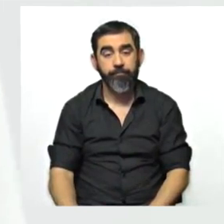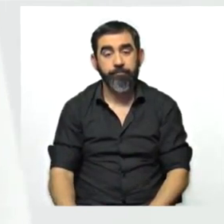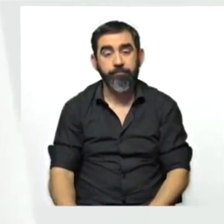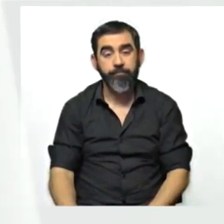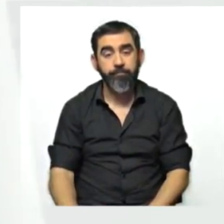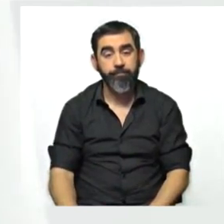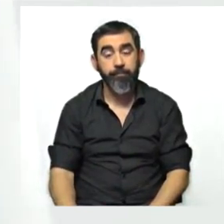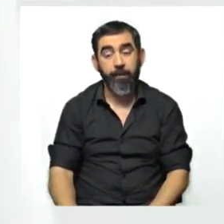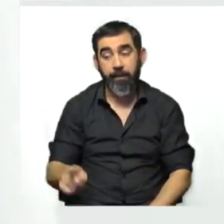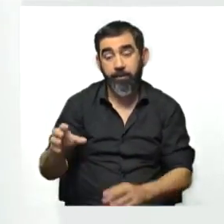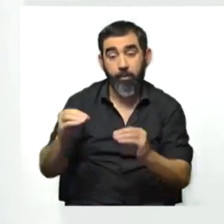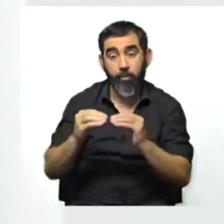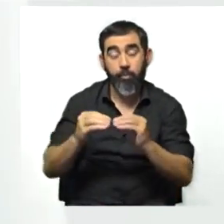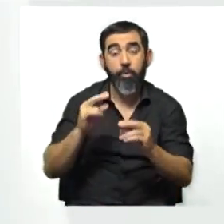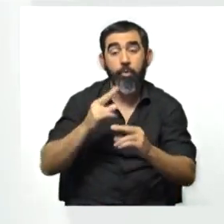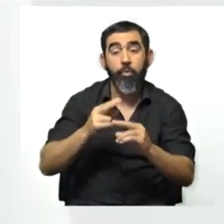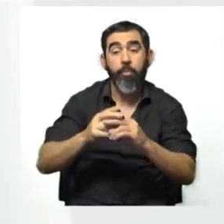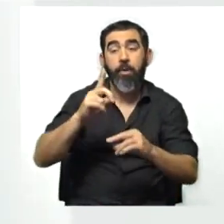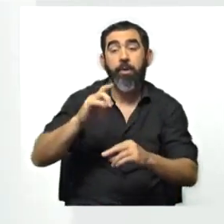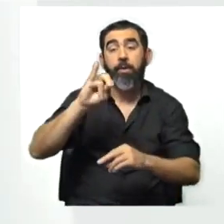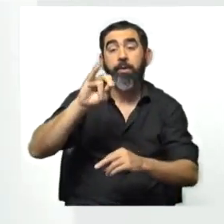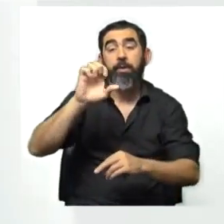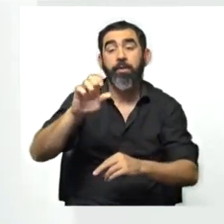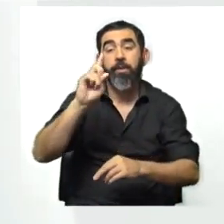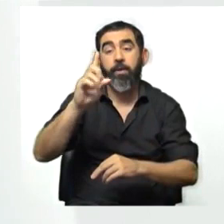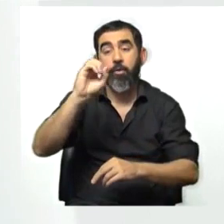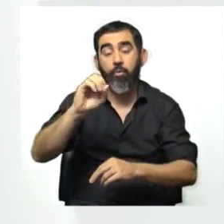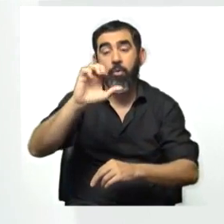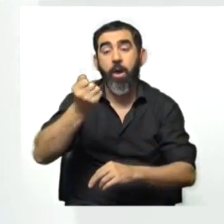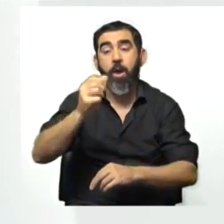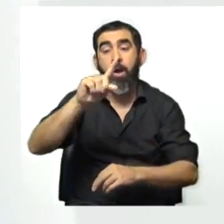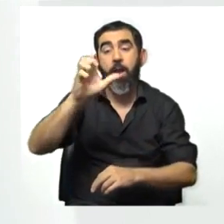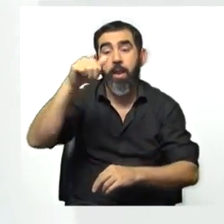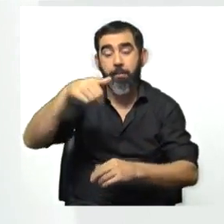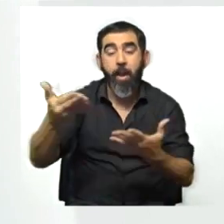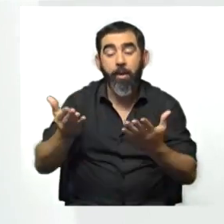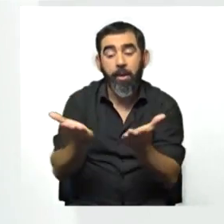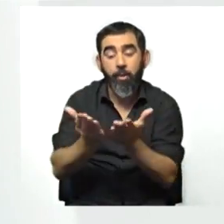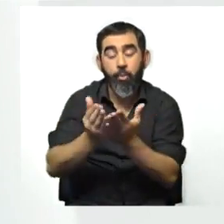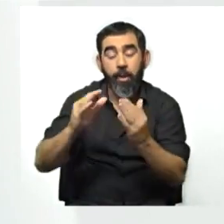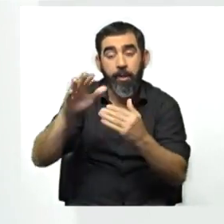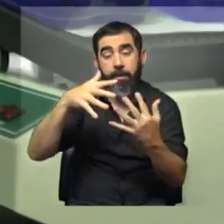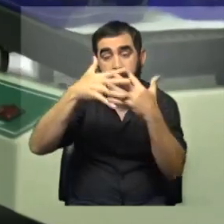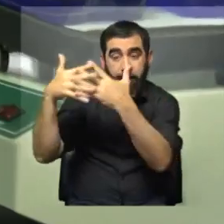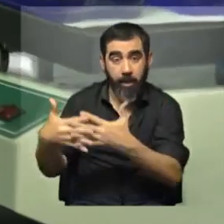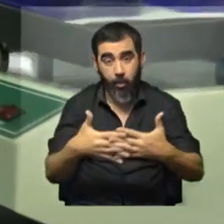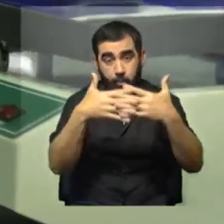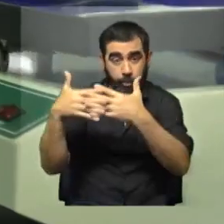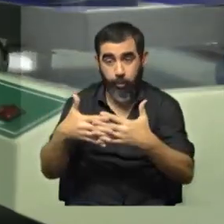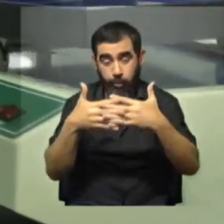Este compañero, que se llama Diego Lem, que en este momento está haciendo un postdoctorado en Estados Unidos, en ese momento estaba haciendo su doctorado